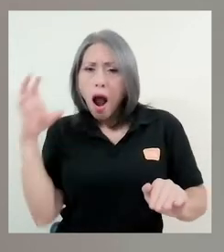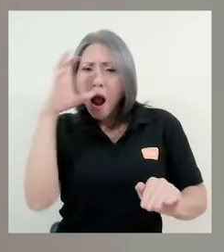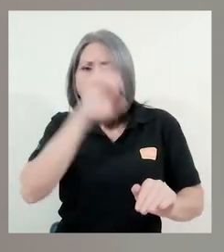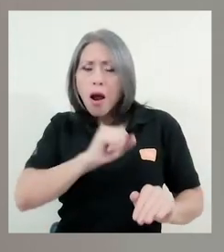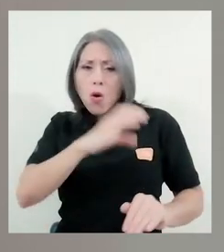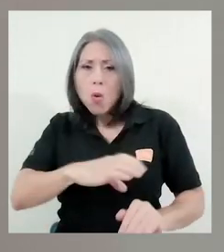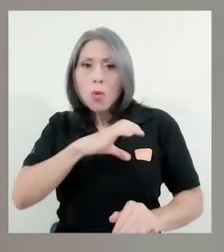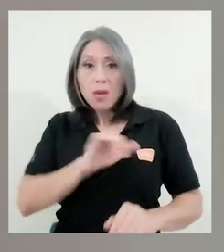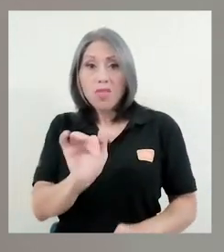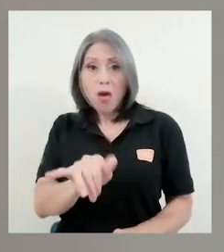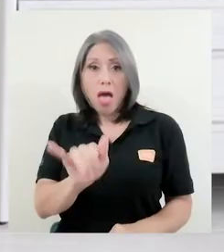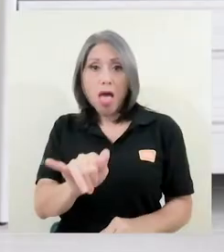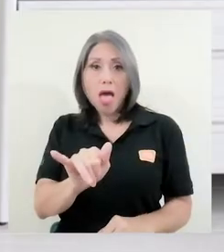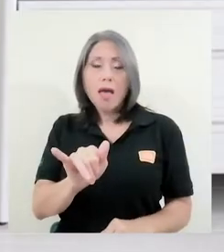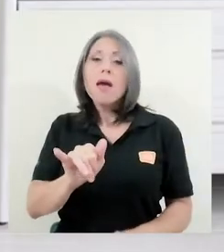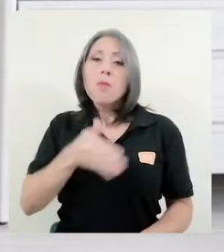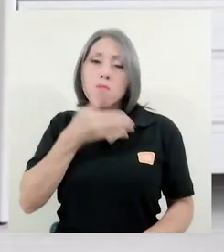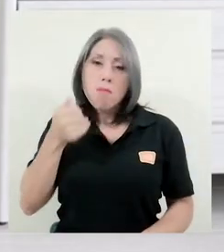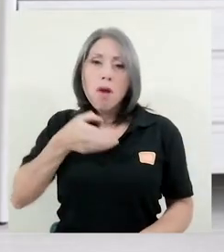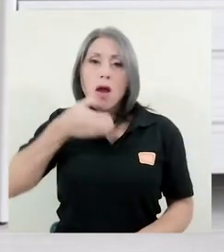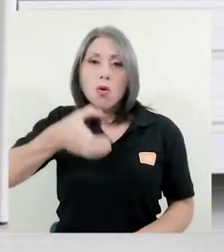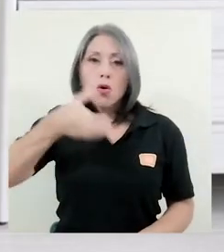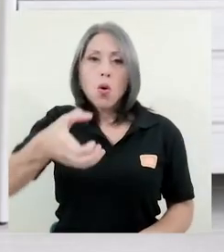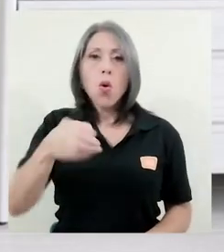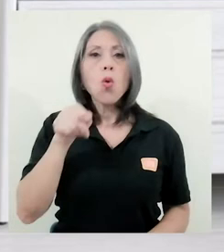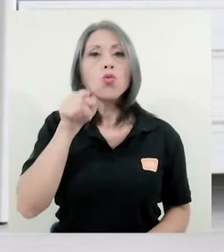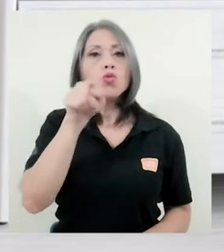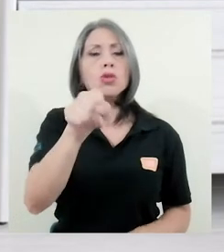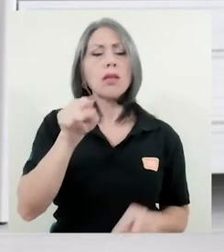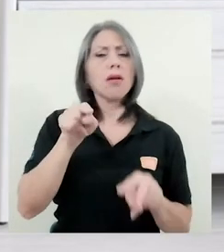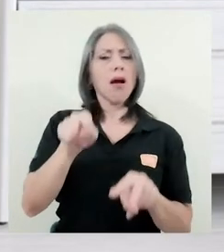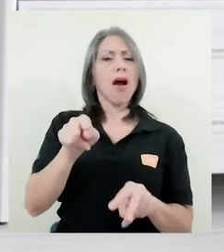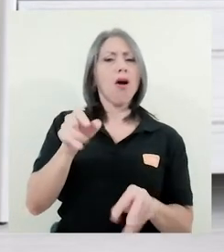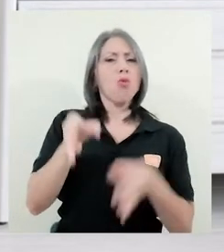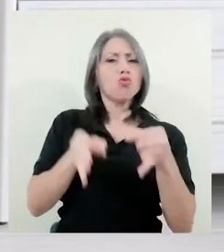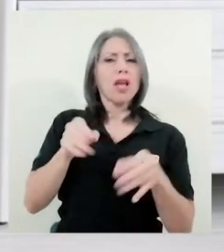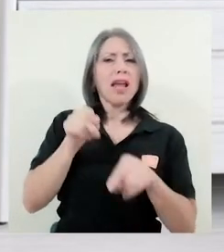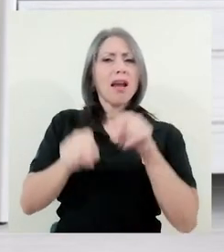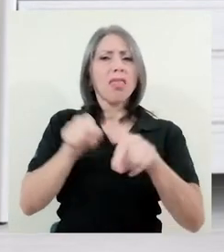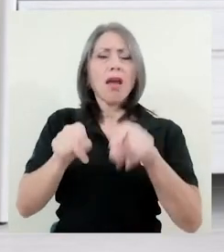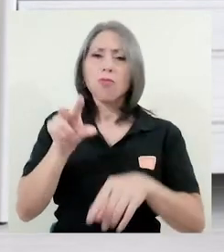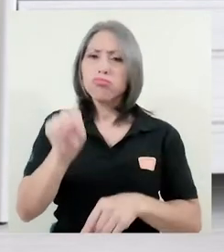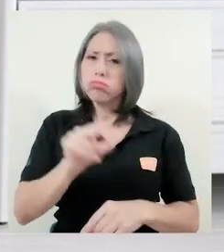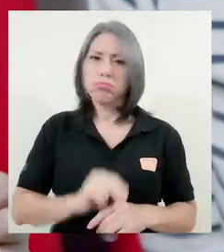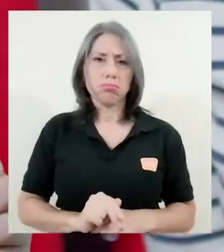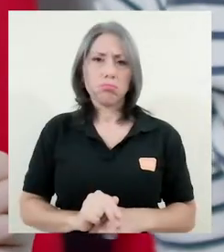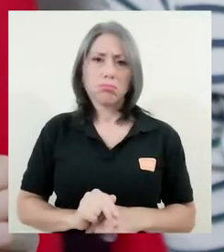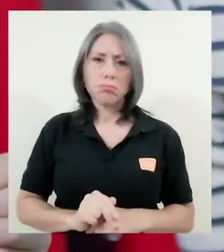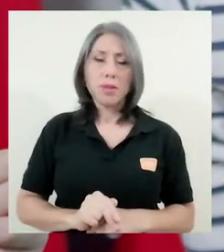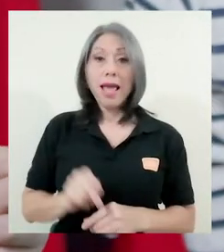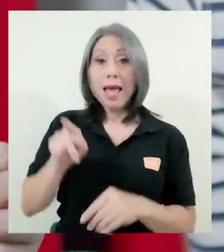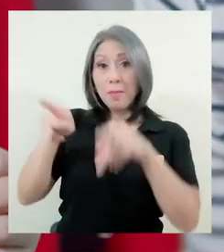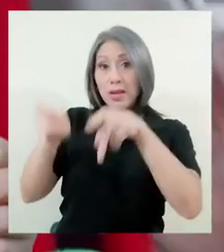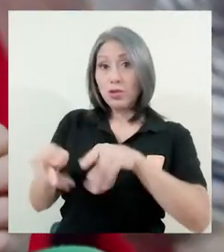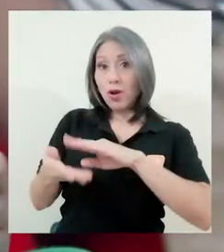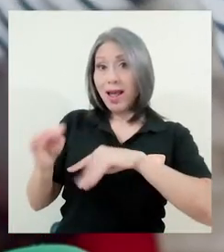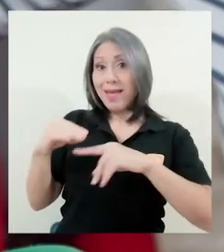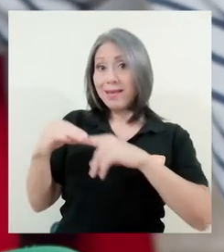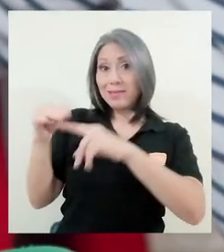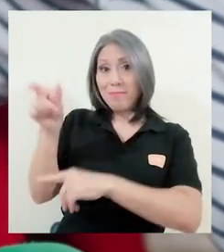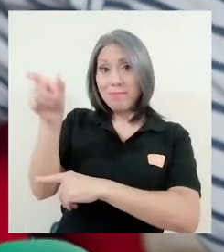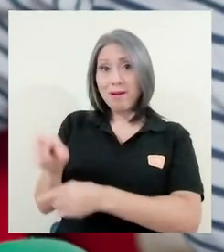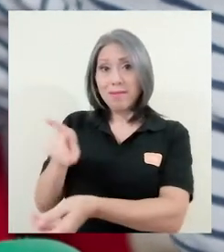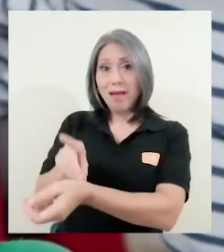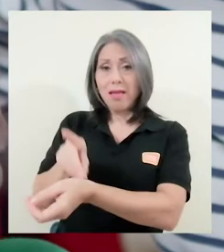tipo de comportamiento, lo más recomendable es que usted no juzgue ni critique. De acuerdo con el experto,